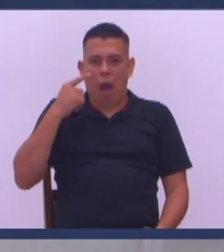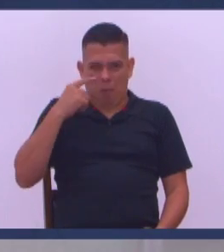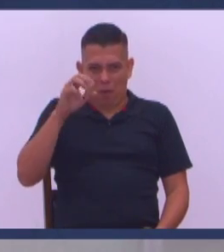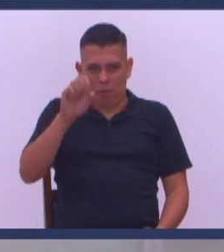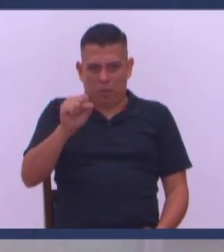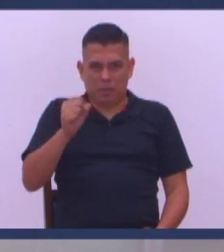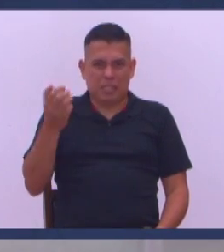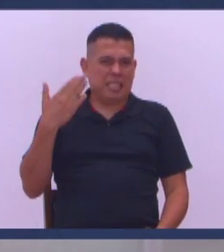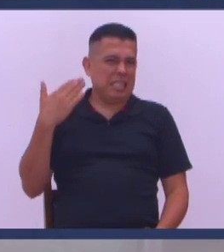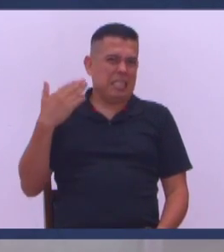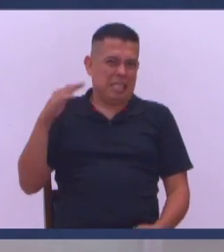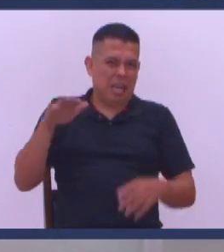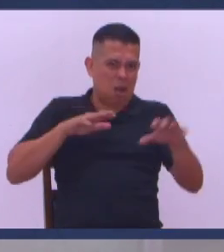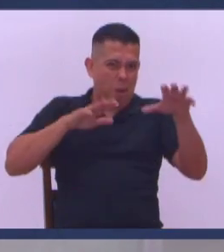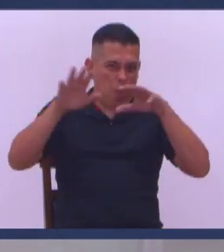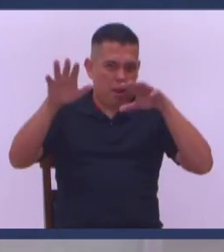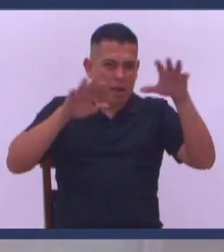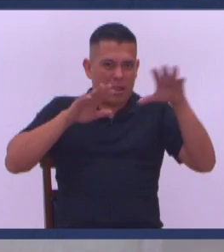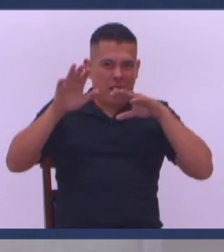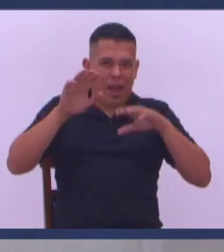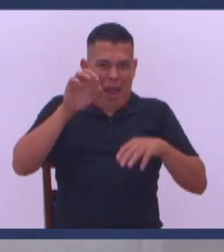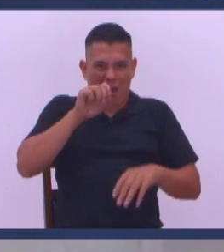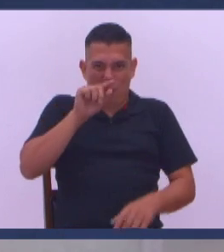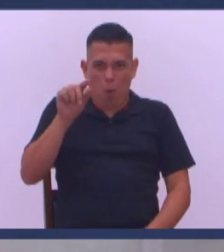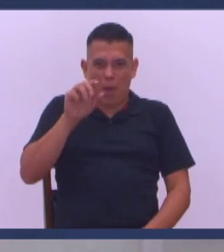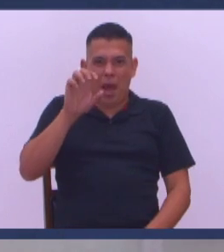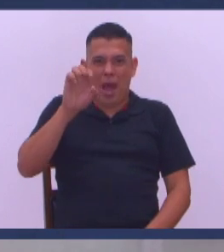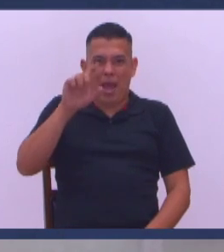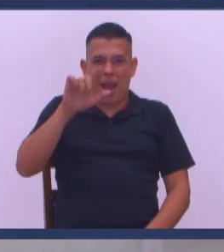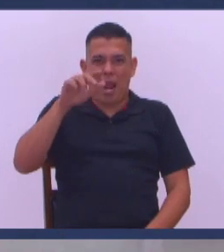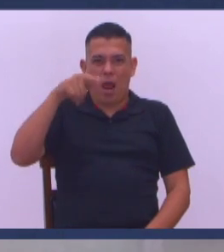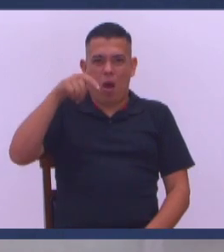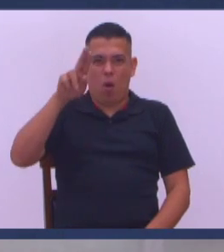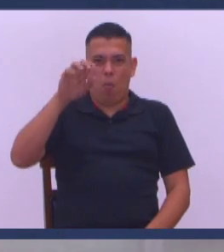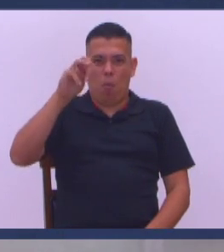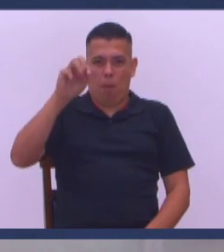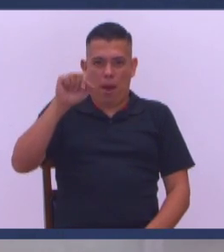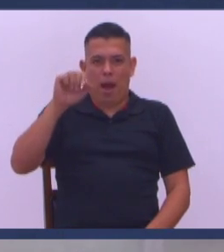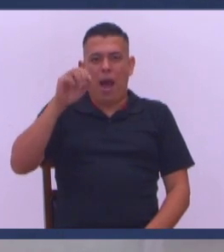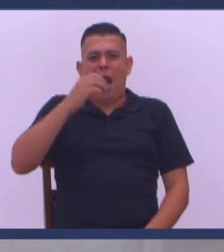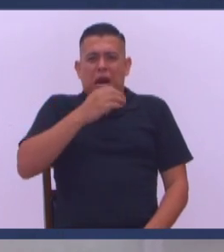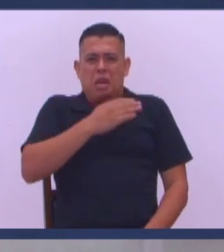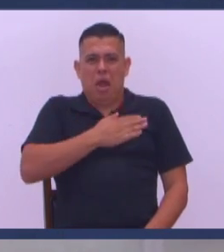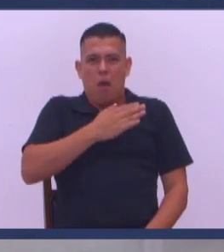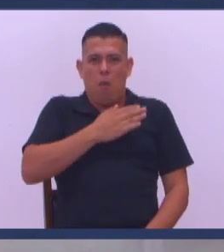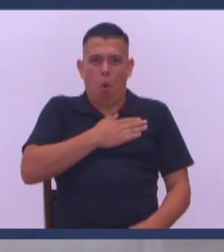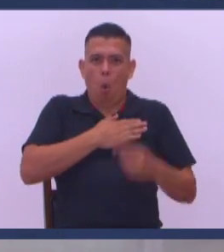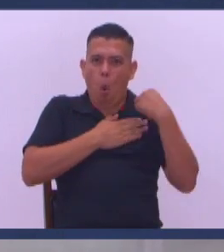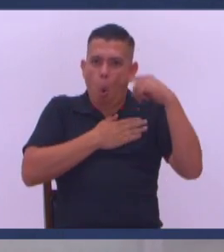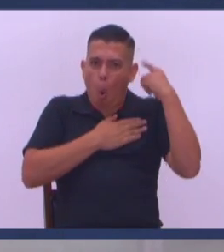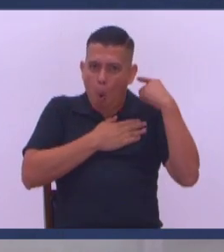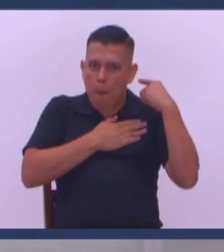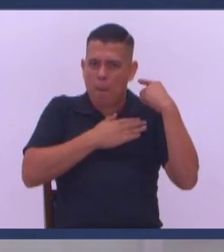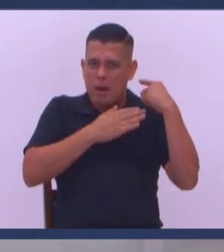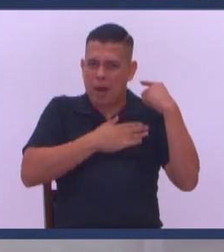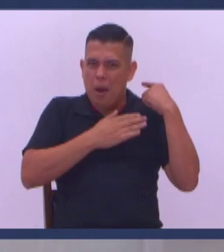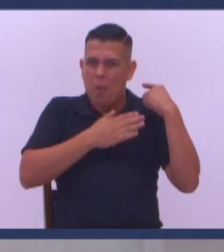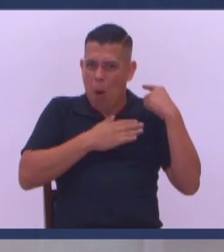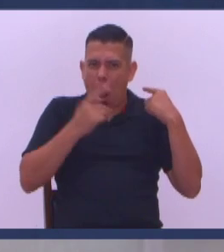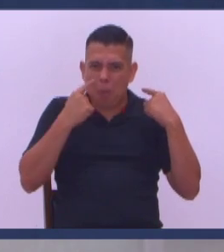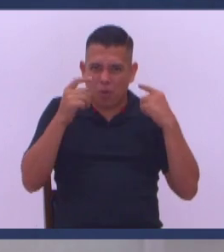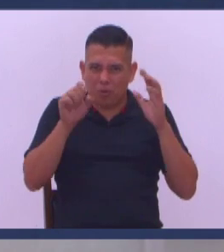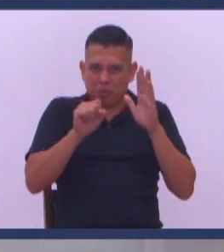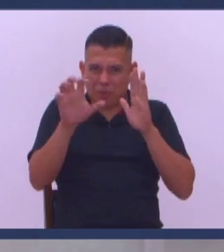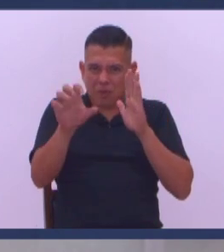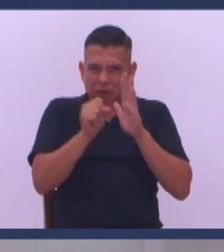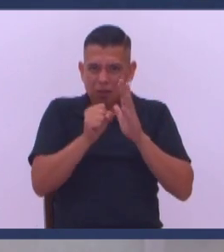lo han visto A mi dan ganas De mandarle un ofrenda Pero es increíble Porque el hombre Y es maravilloso El tipo es un enamorado Y el pauta